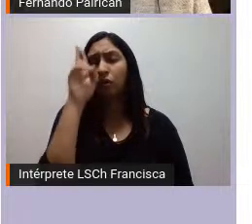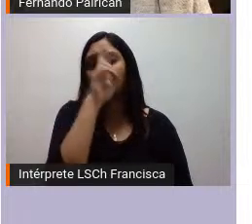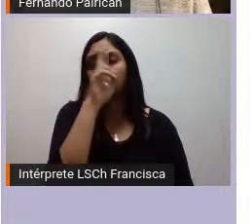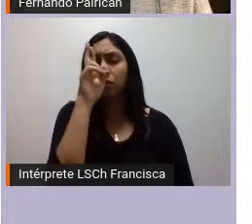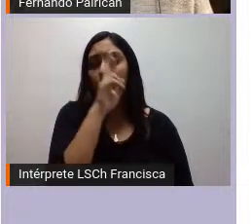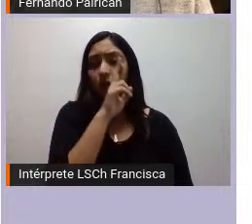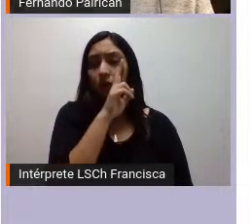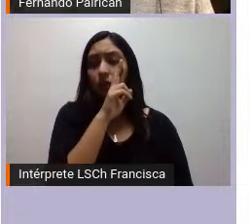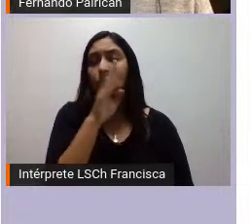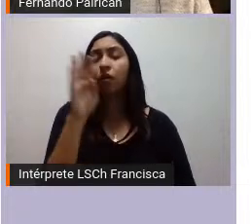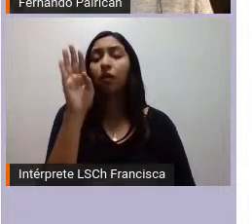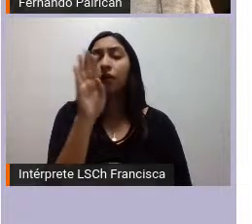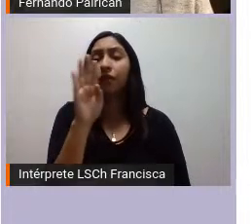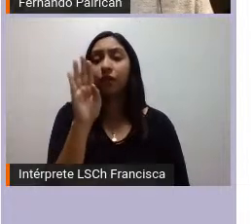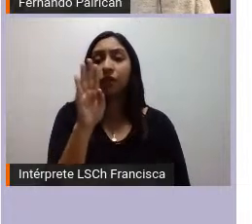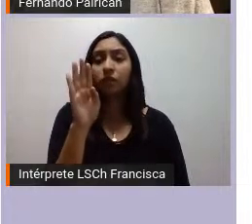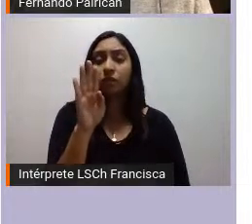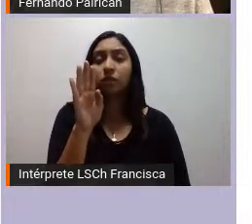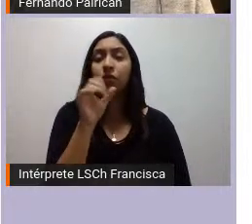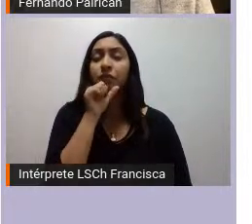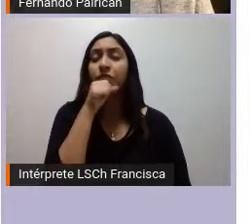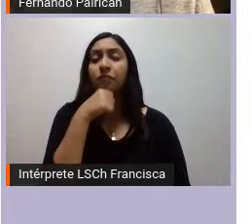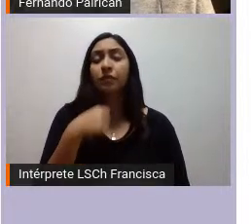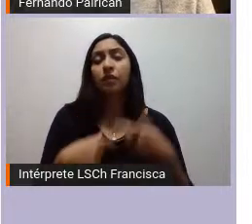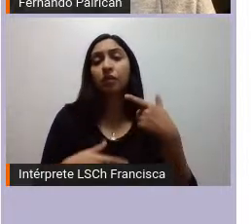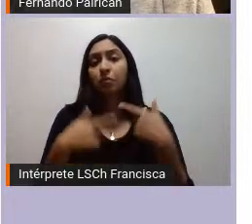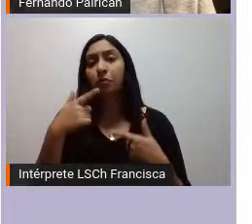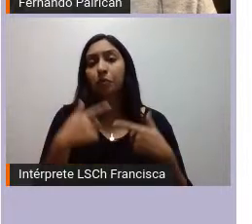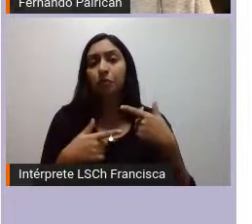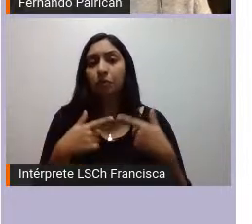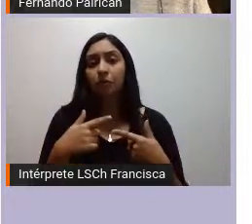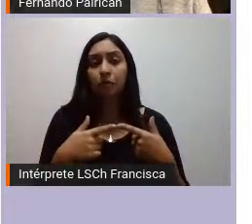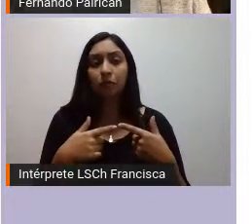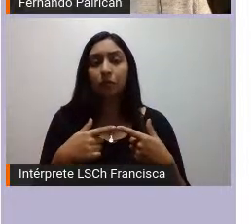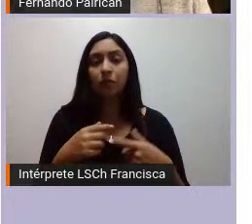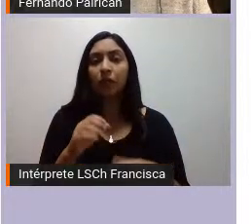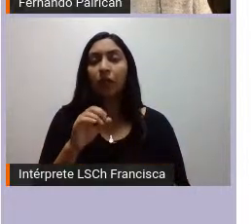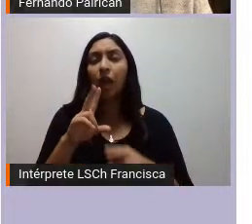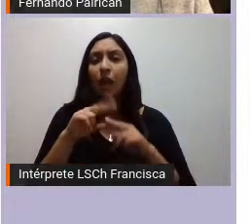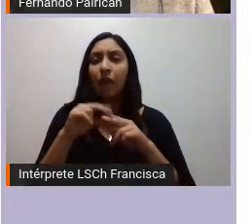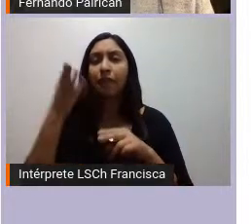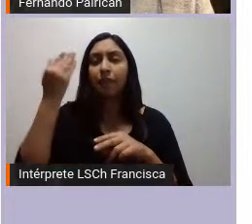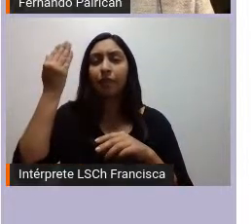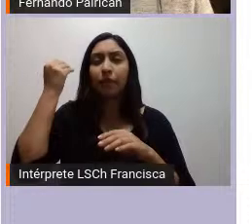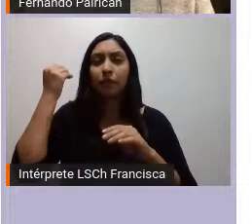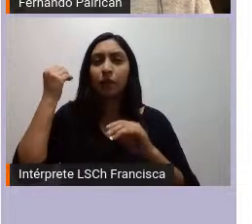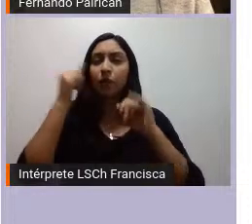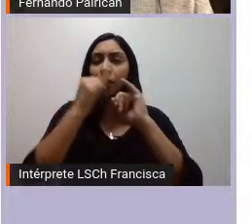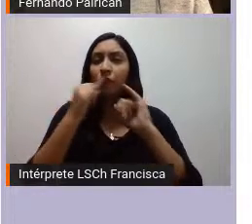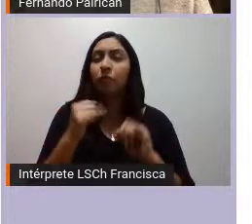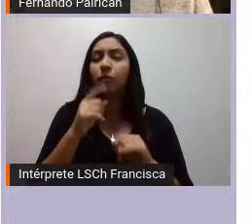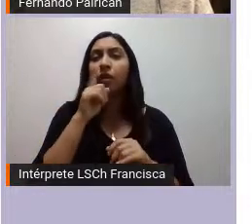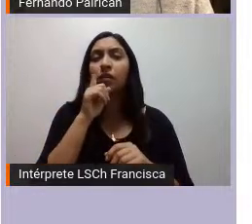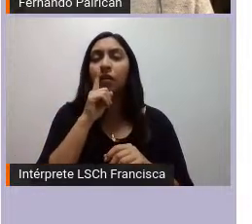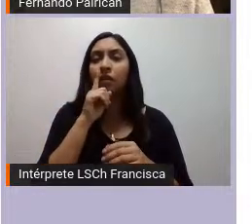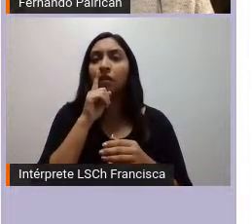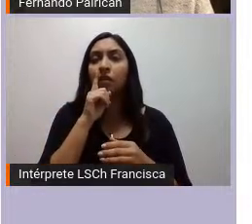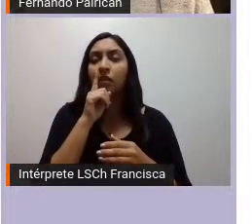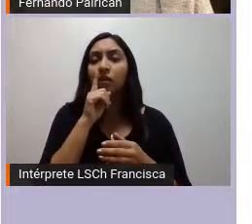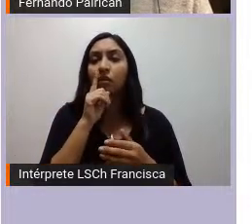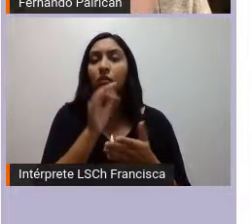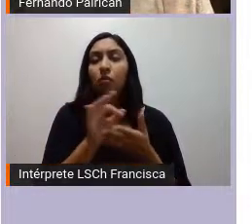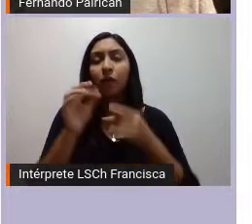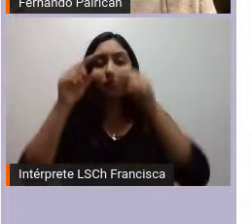basado en una vieja política y en una antigua forma que ha tenido el pueblo mapuche preexistente al Estado chileno